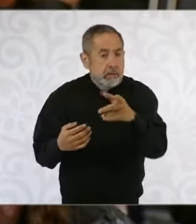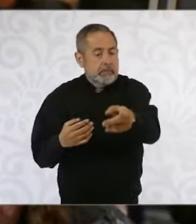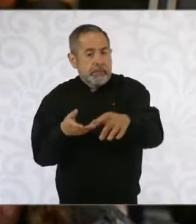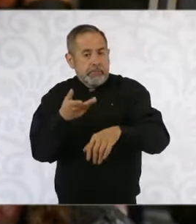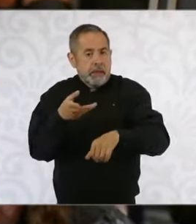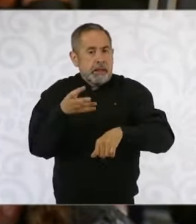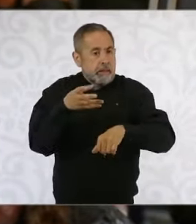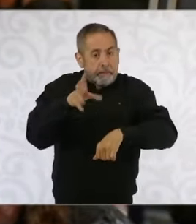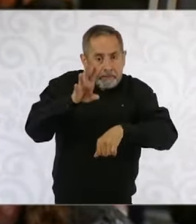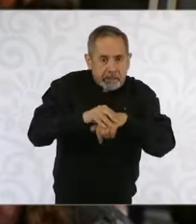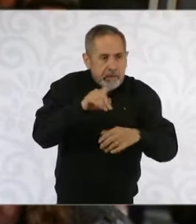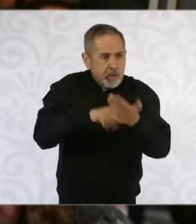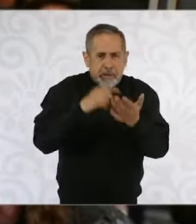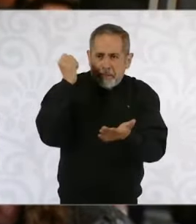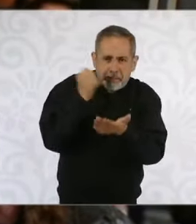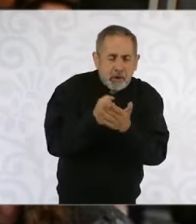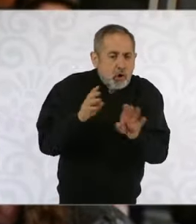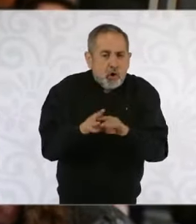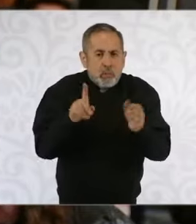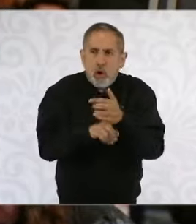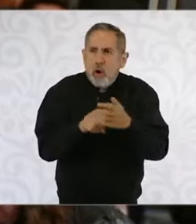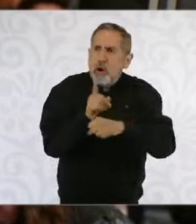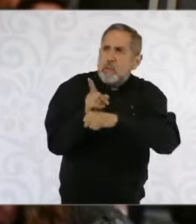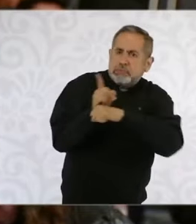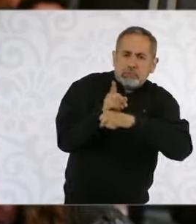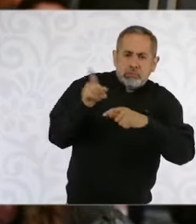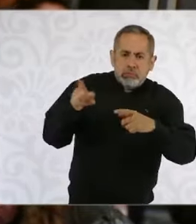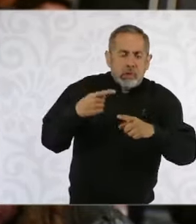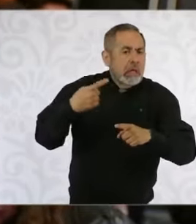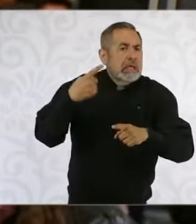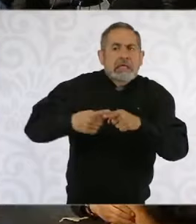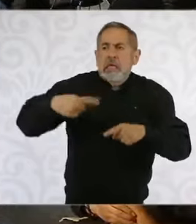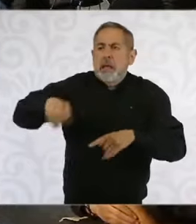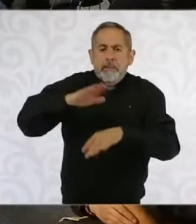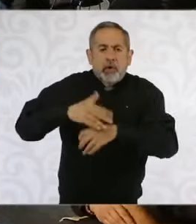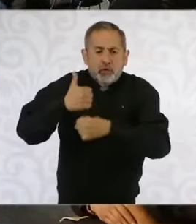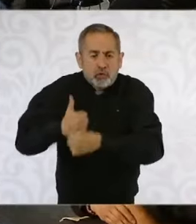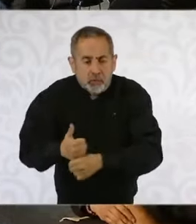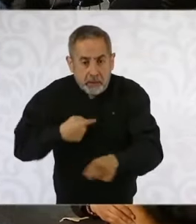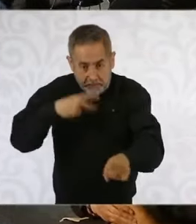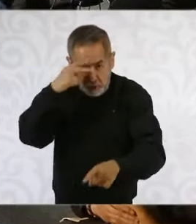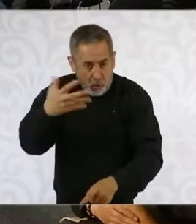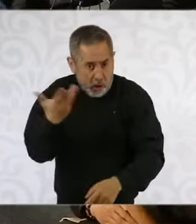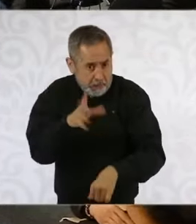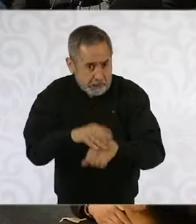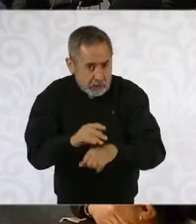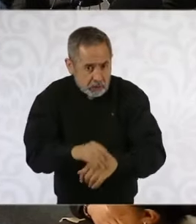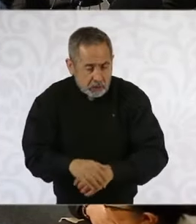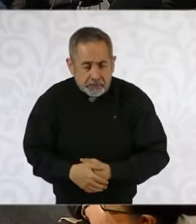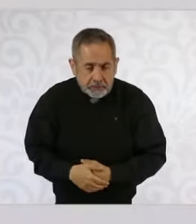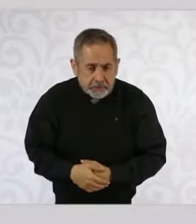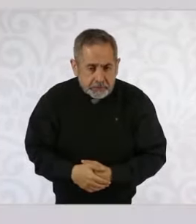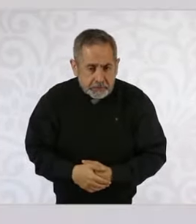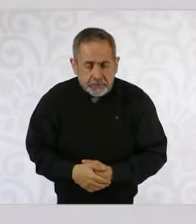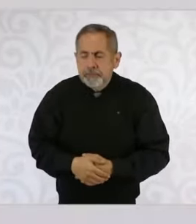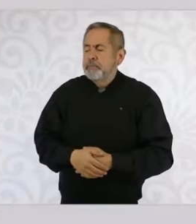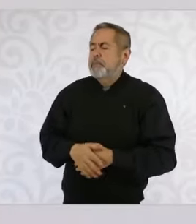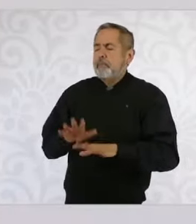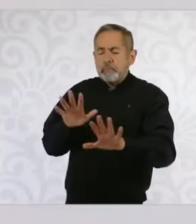antipersonas que al final del día son los civiles los que más sufren. México tiene una tradición